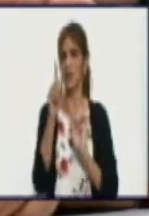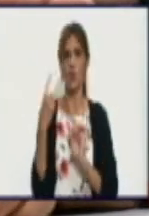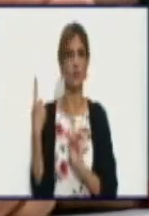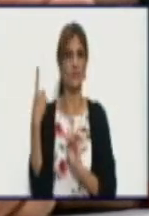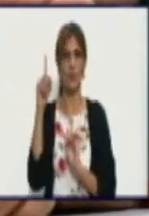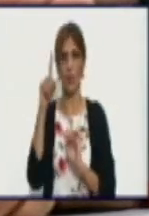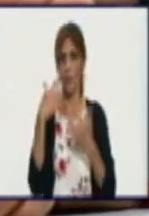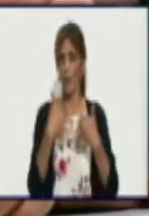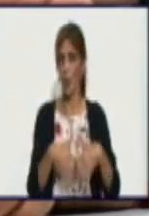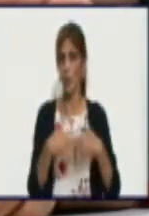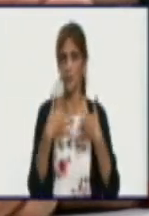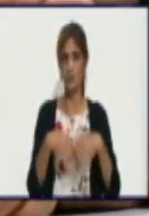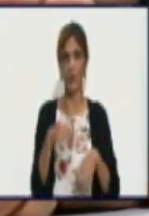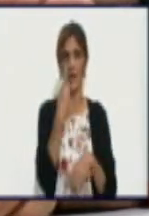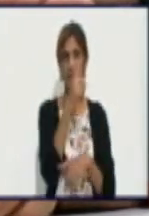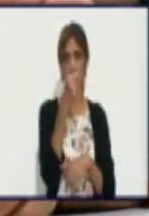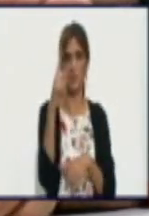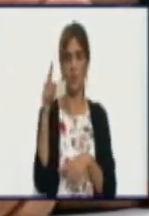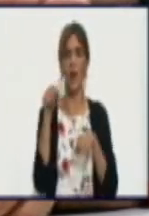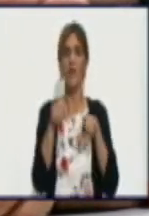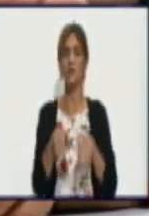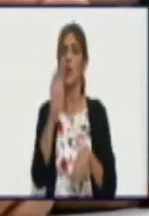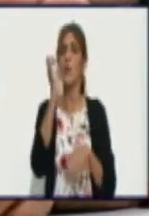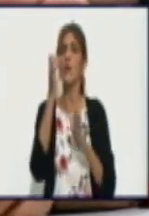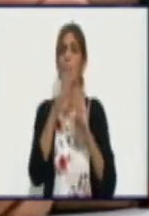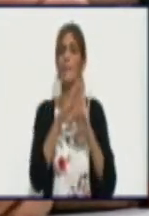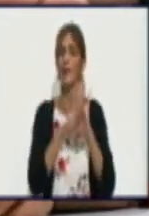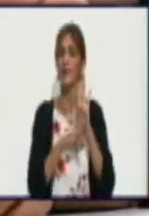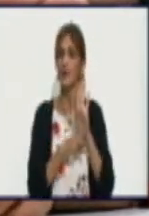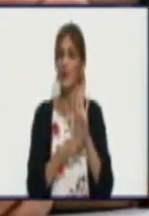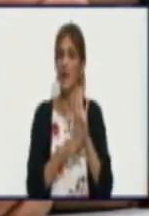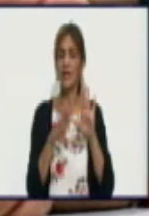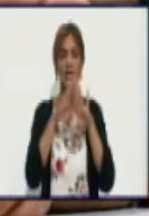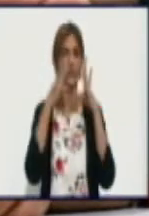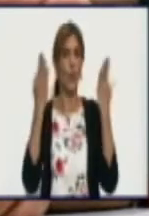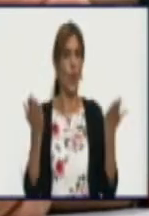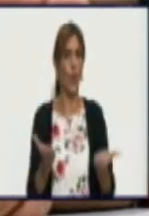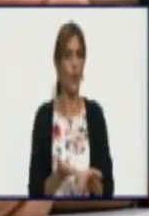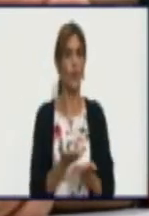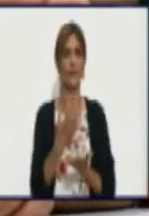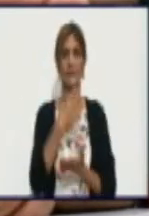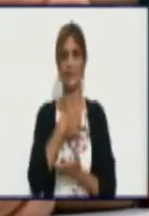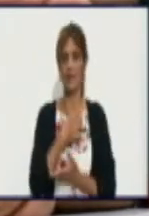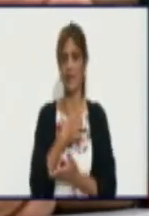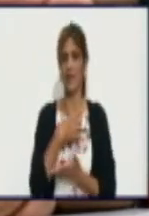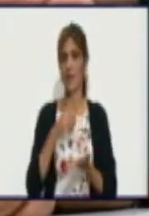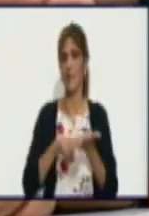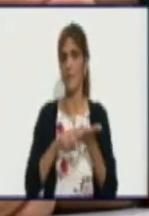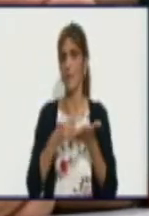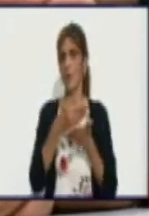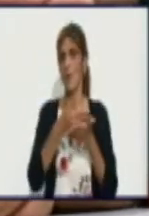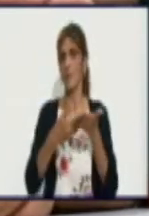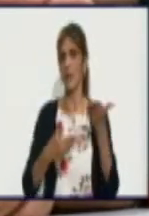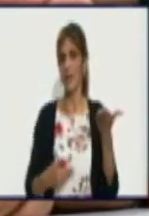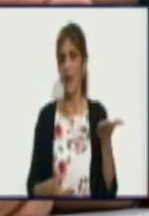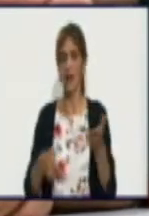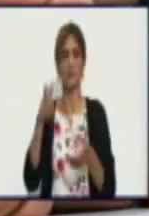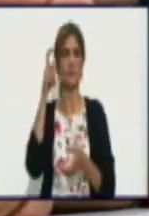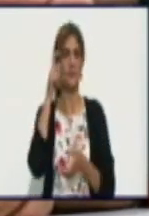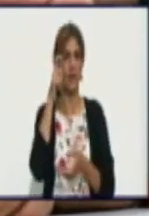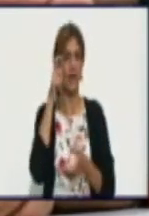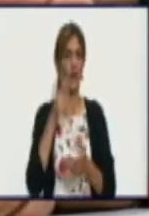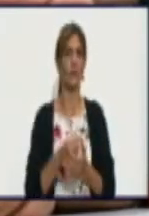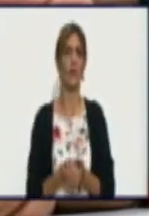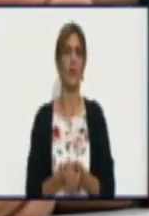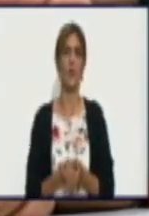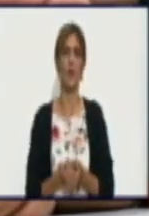individuales. Esta es una medida a que pueda acceder todo el que tiene en su propiedad el ganado mayor. Estamos